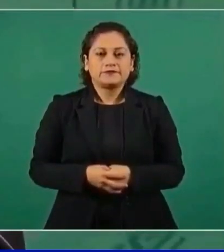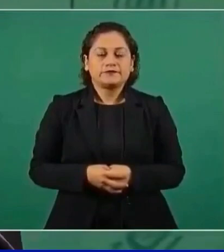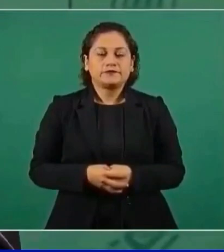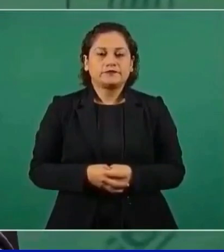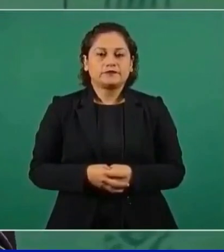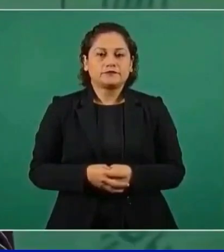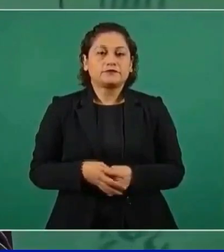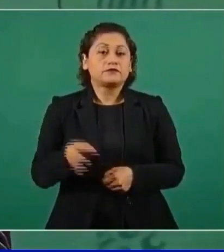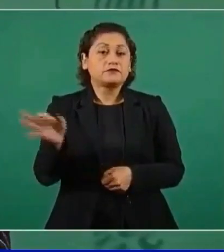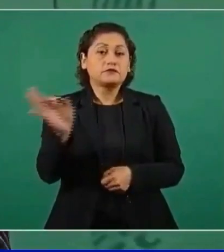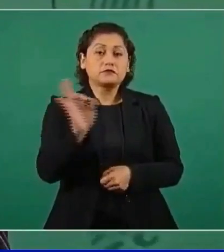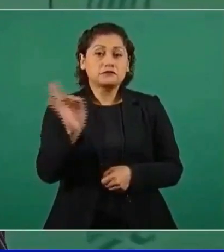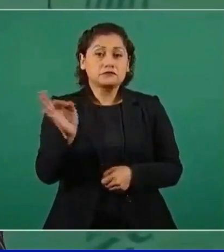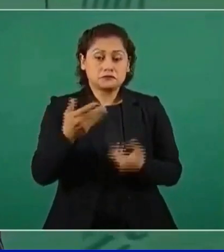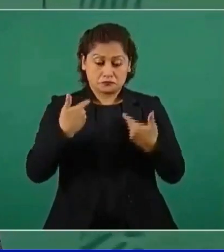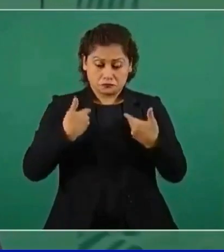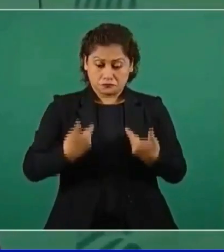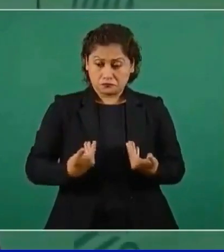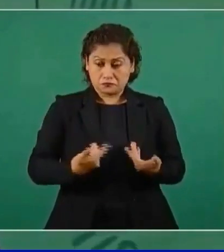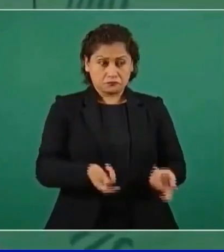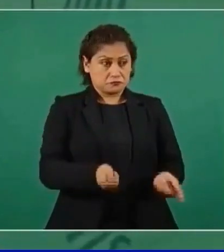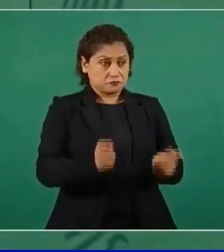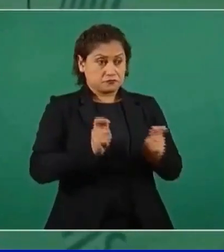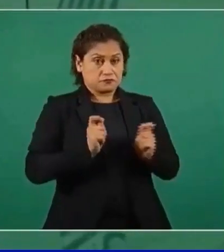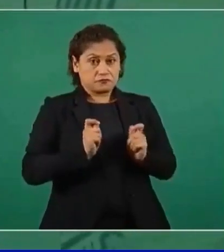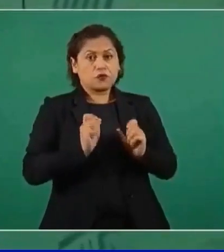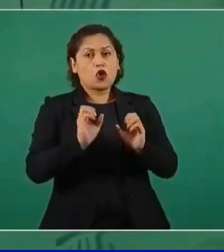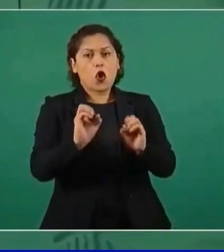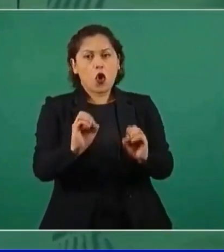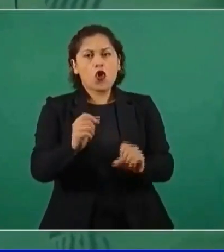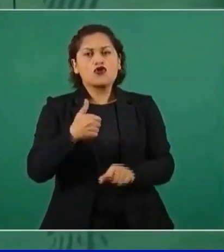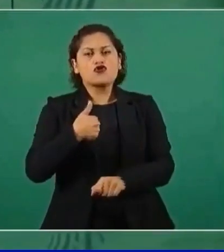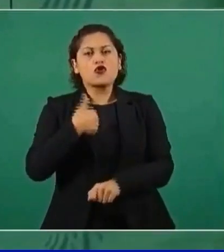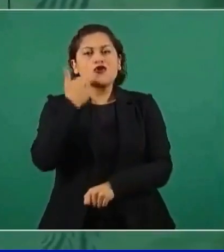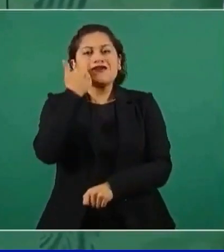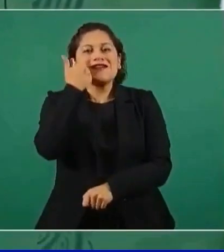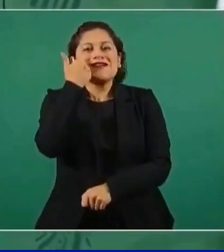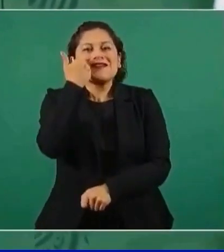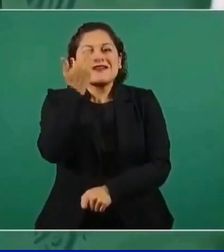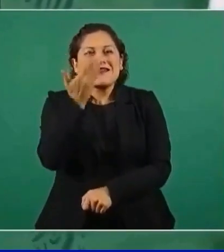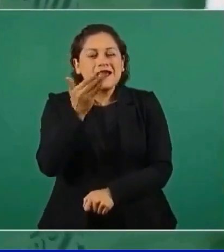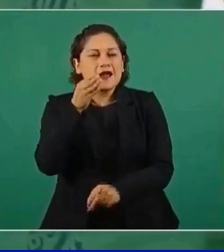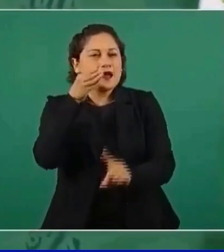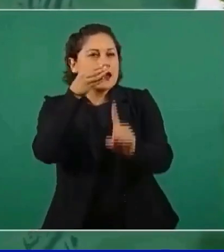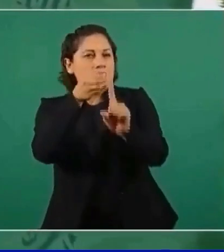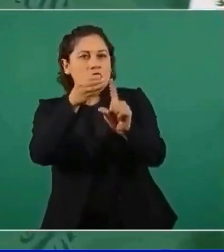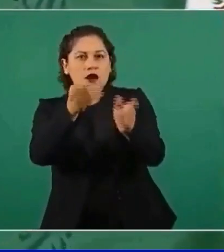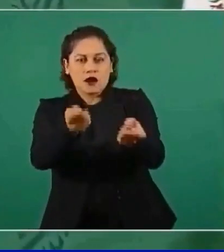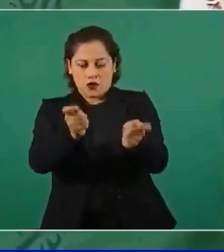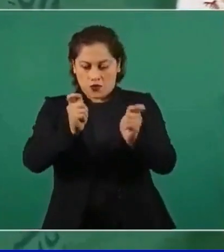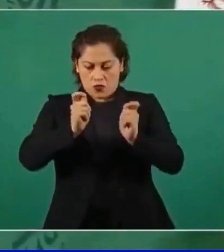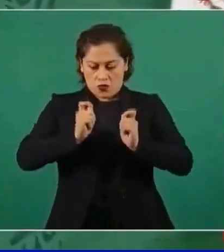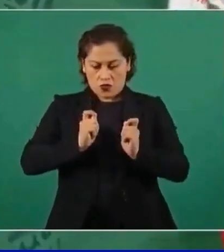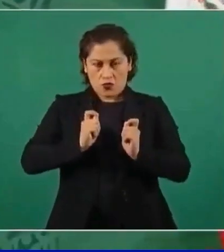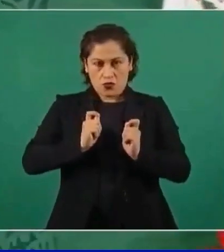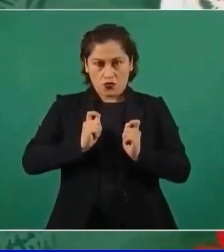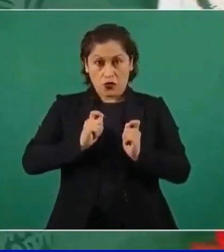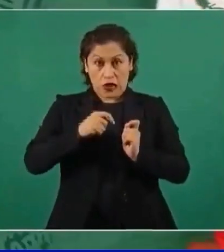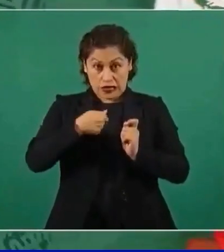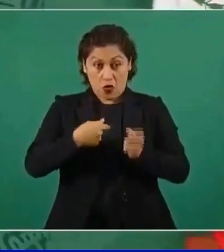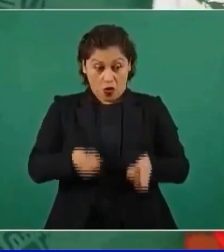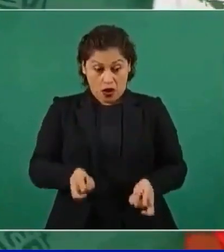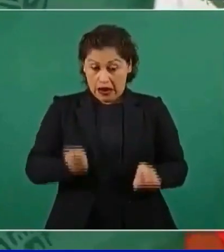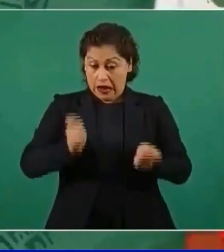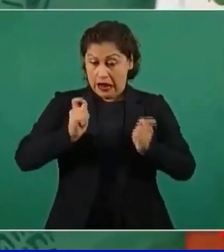cargo o aspirar a ocupar un cargo para sacar provecho personal?